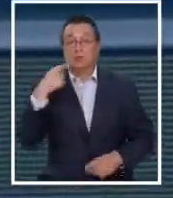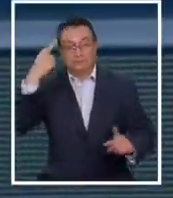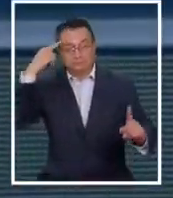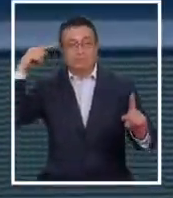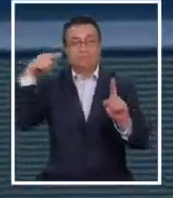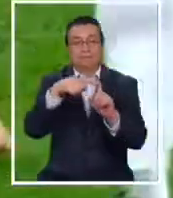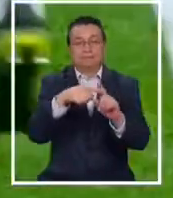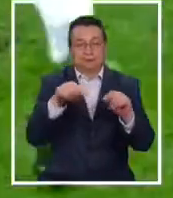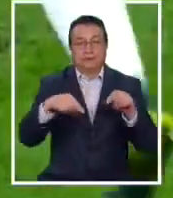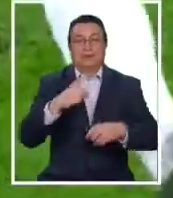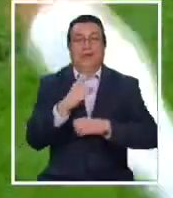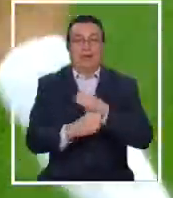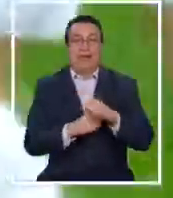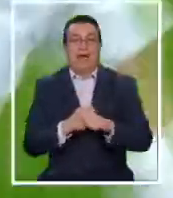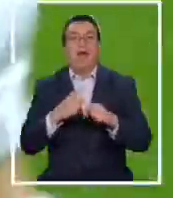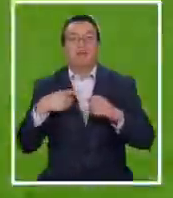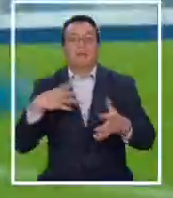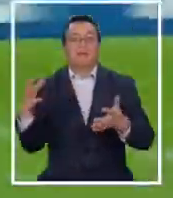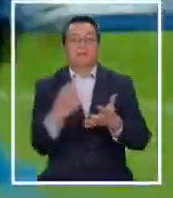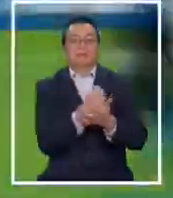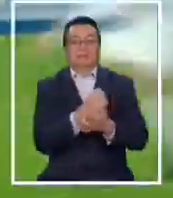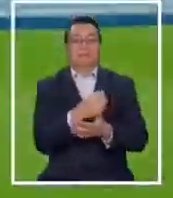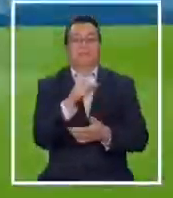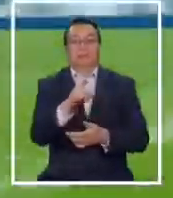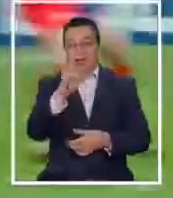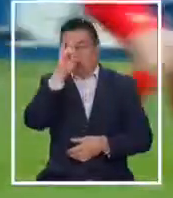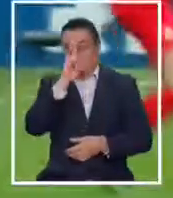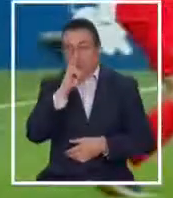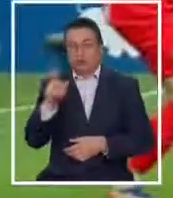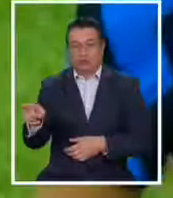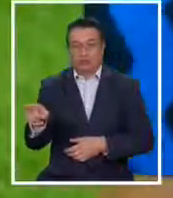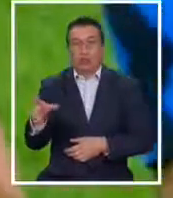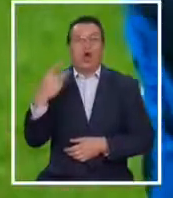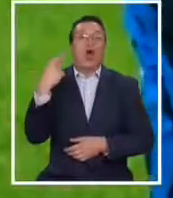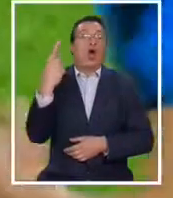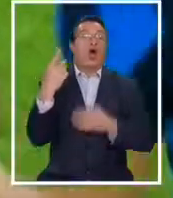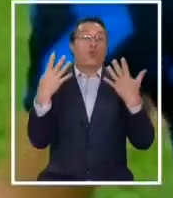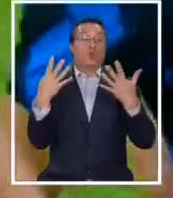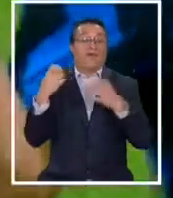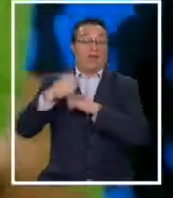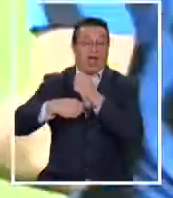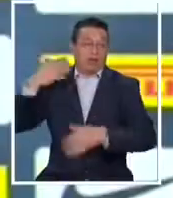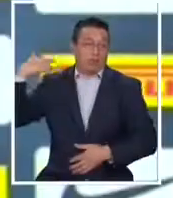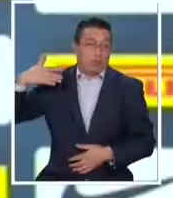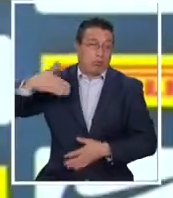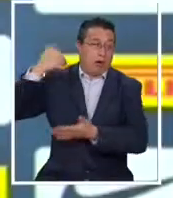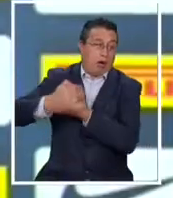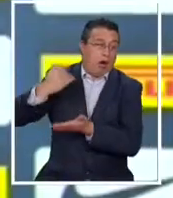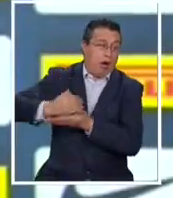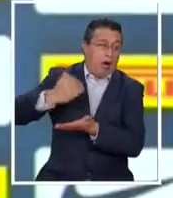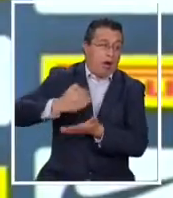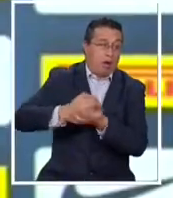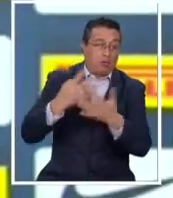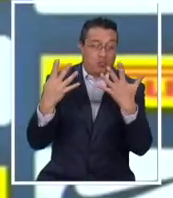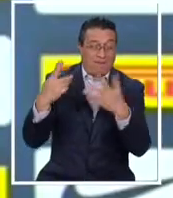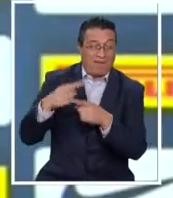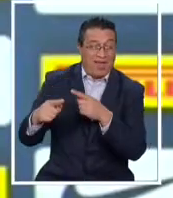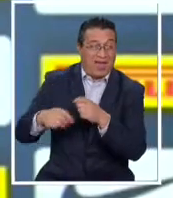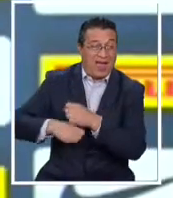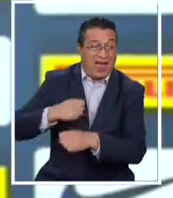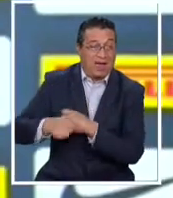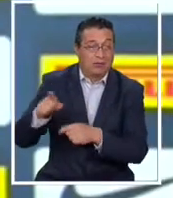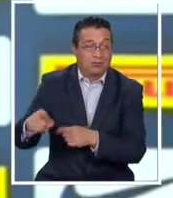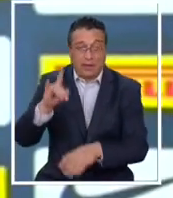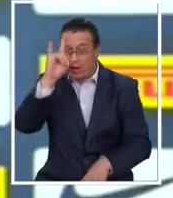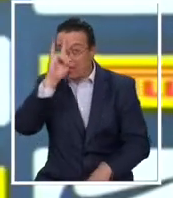objetivo esta temporada, arrebatarle el título a Juventus que ha ganado el calcho en las últimas 9 temporadas. Estamos contentos porque logramos un